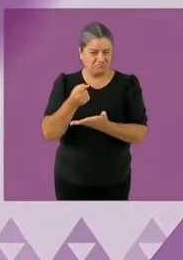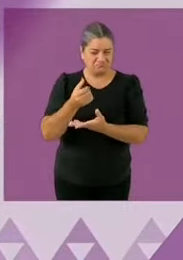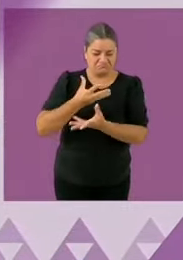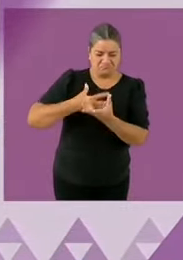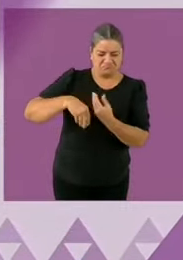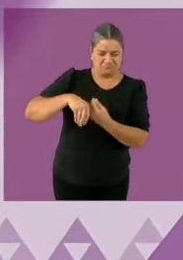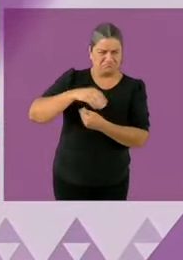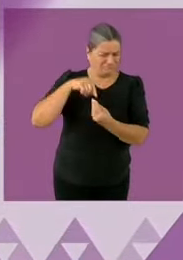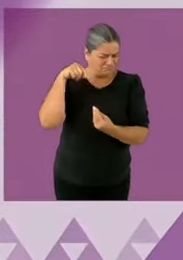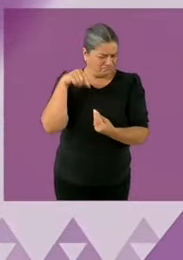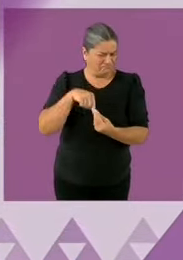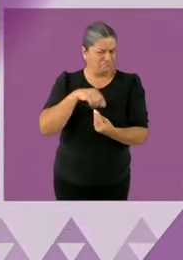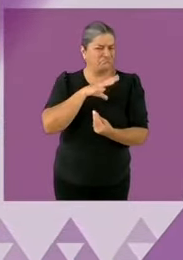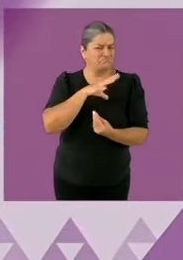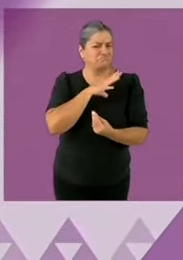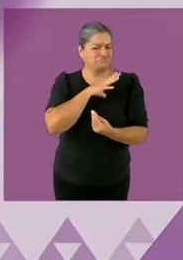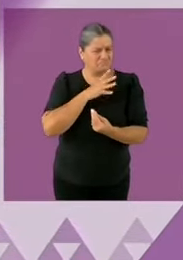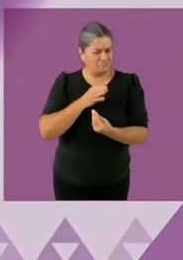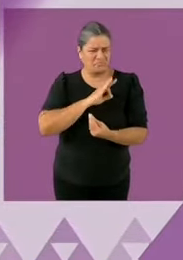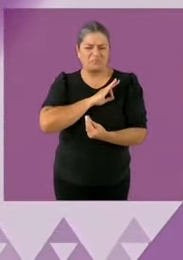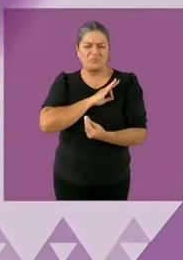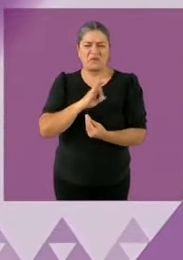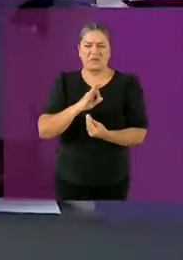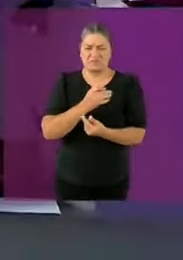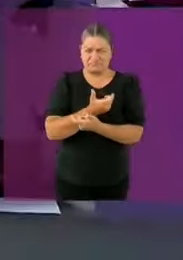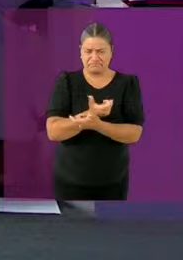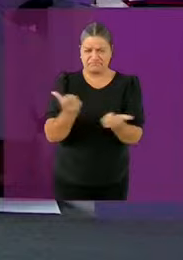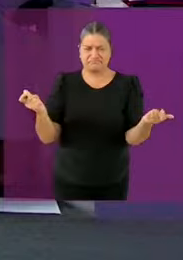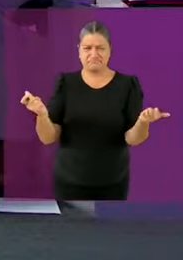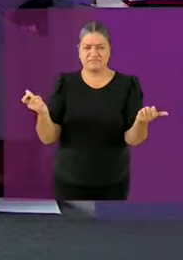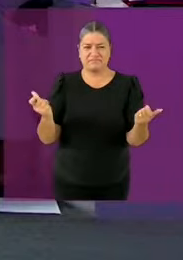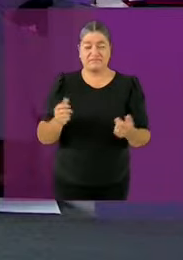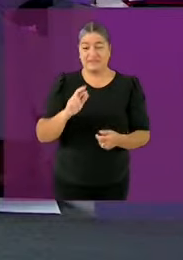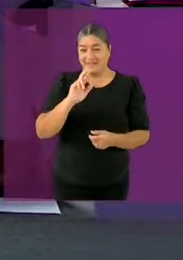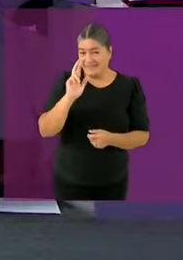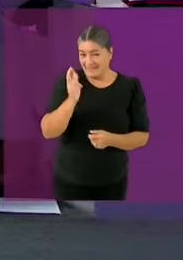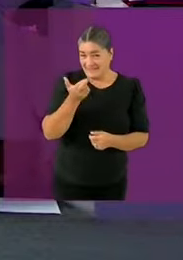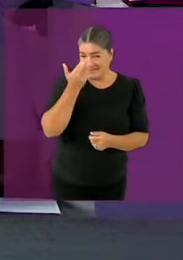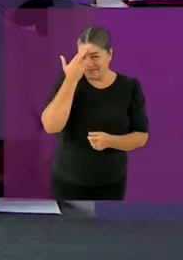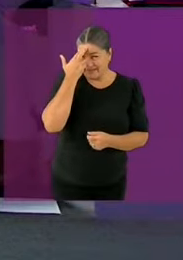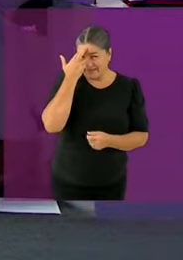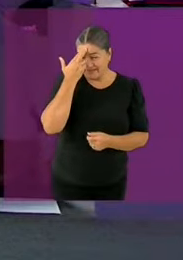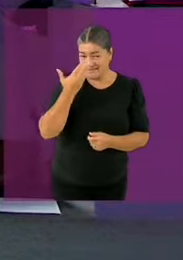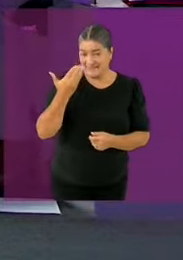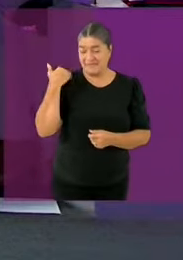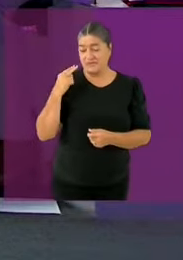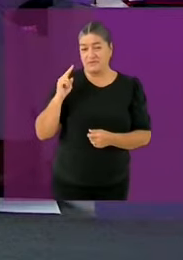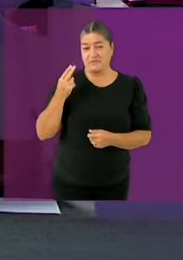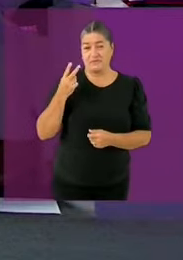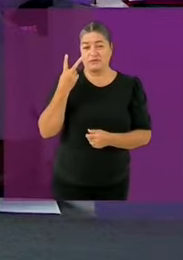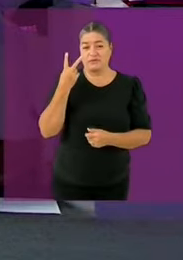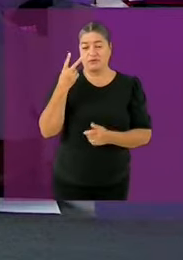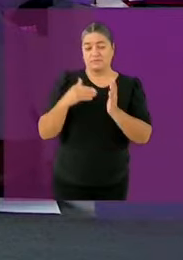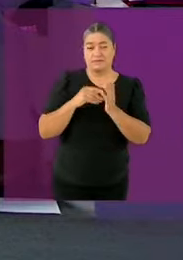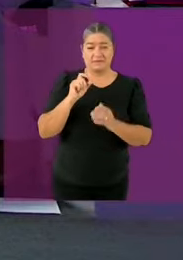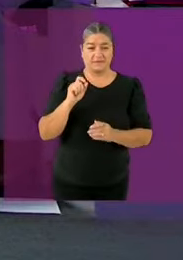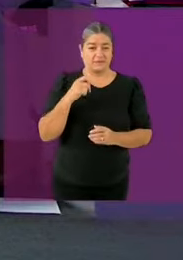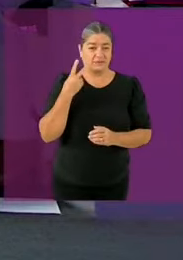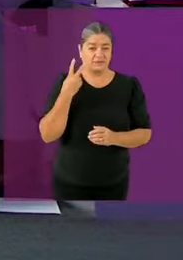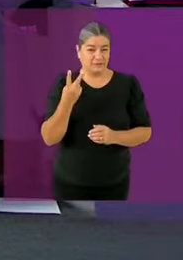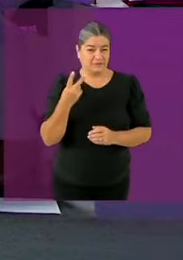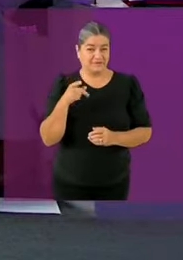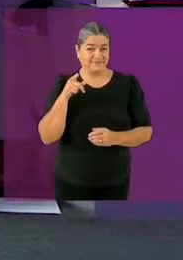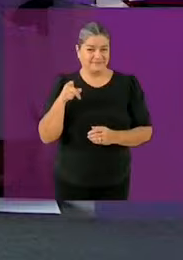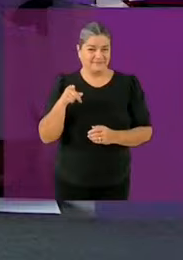el 22 de noviembre o en noviembre del 2022 la candidata del PRIAN dijo que los programas